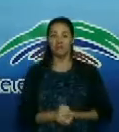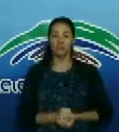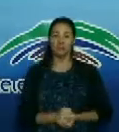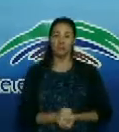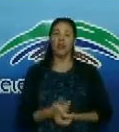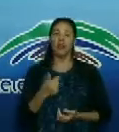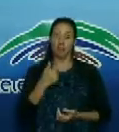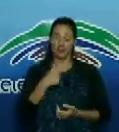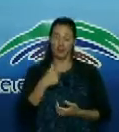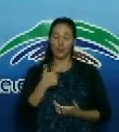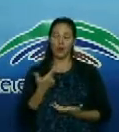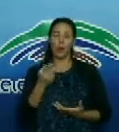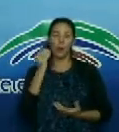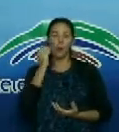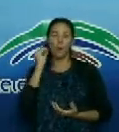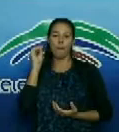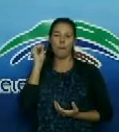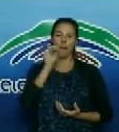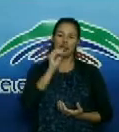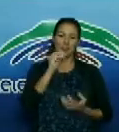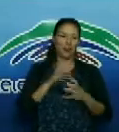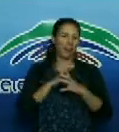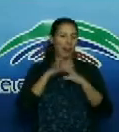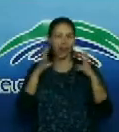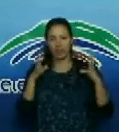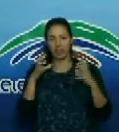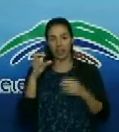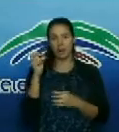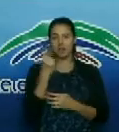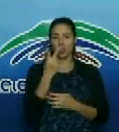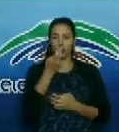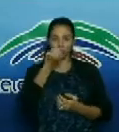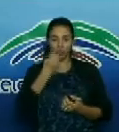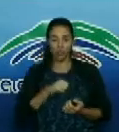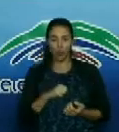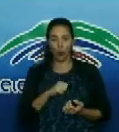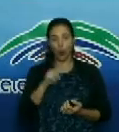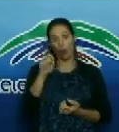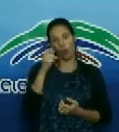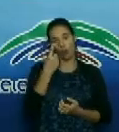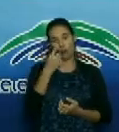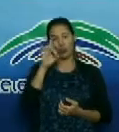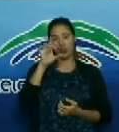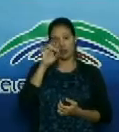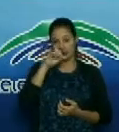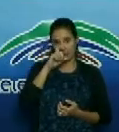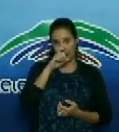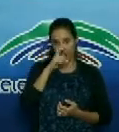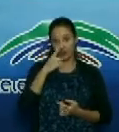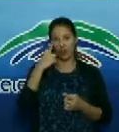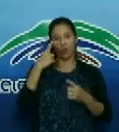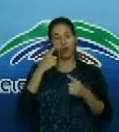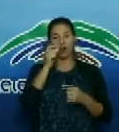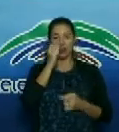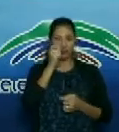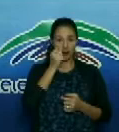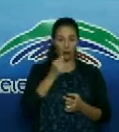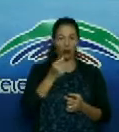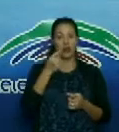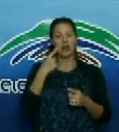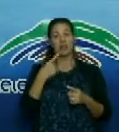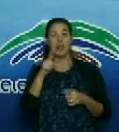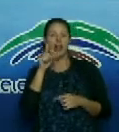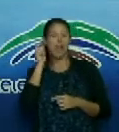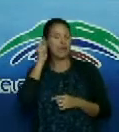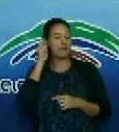darle mandarle un beso inmenso a mis dos hijos adolescentes ya uno de 15 años otra, la niña próxima a cumplir ya